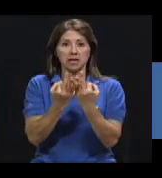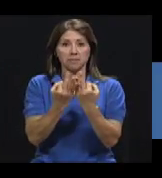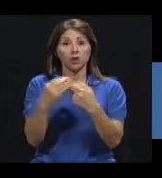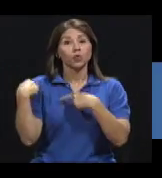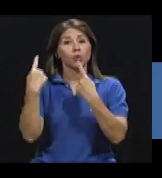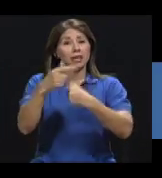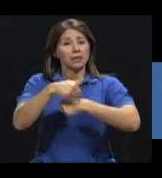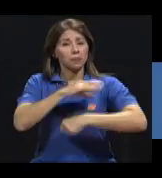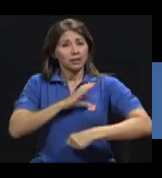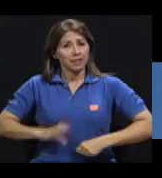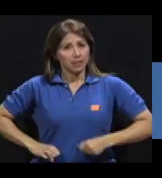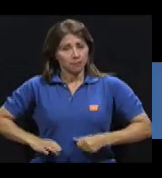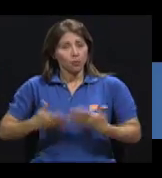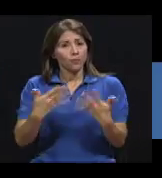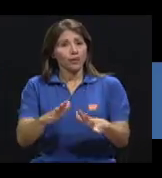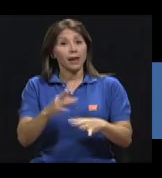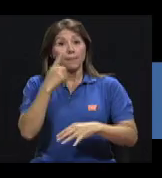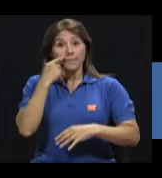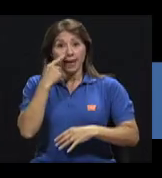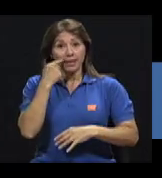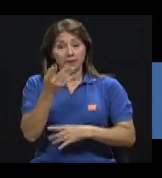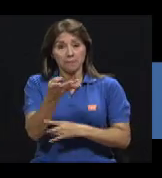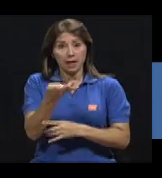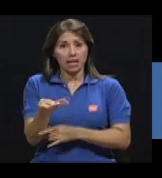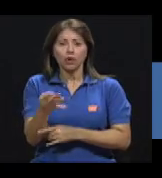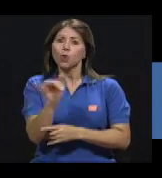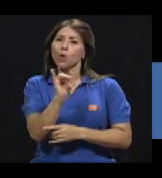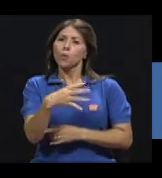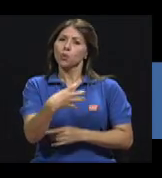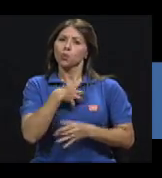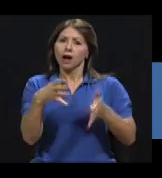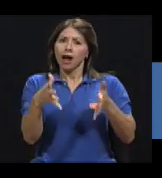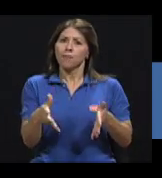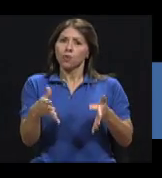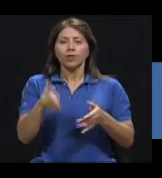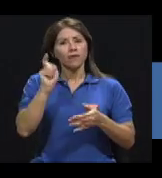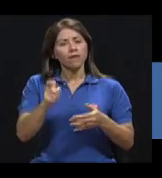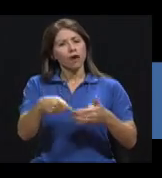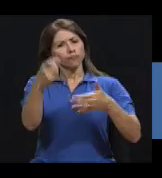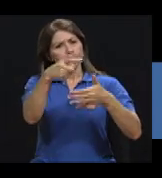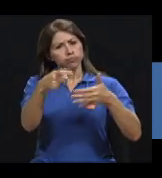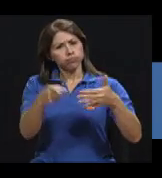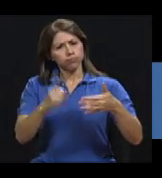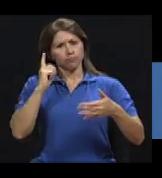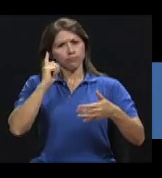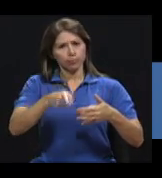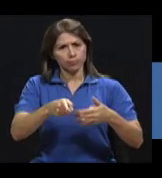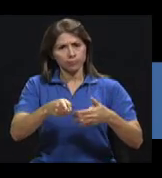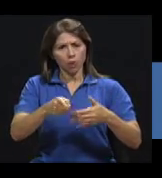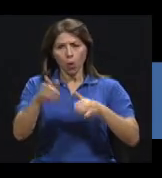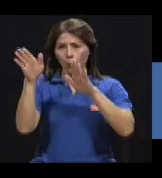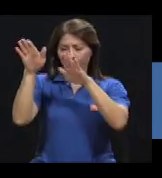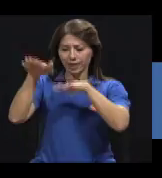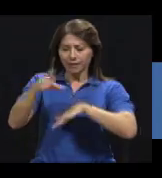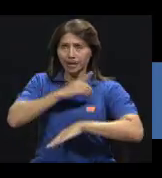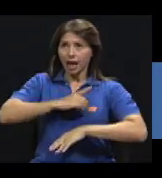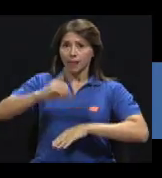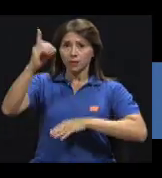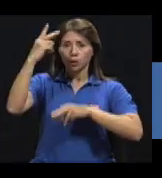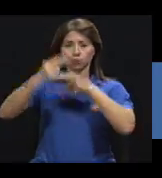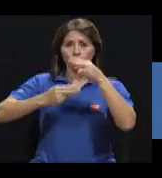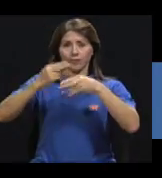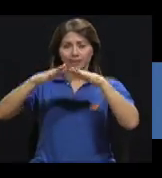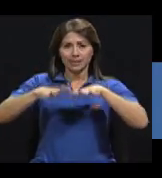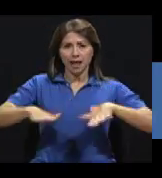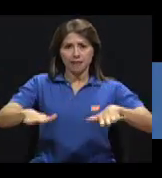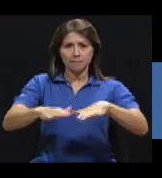marido, era un amo que tenía como función explicar y hacer aceptar la obediencia absoluta al Dios universal. En